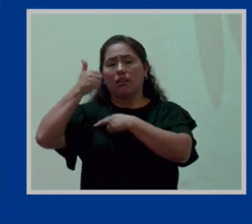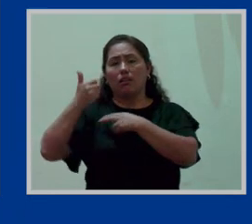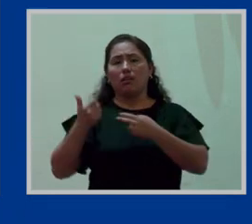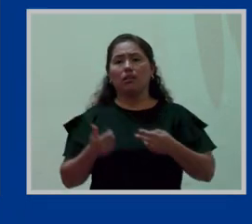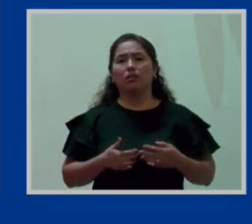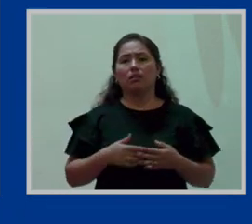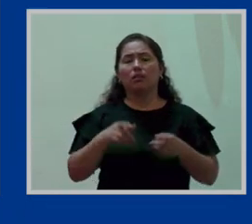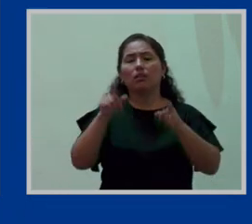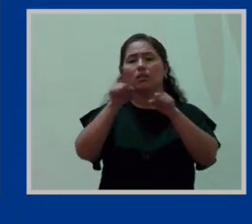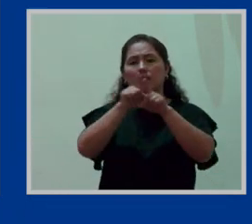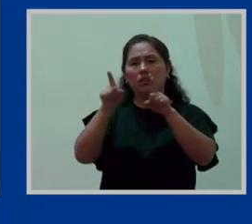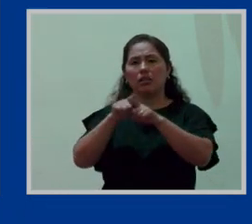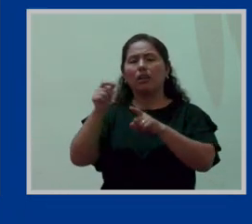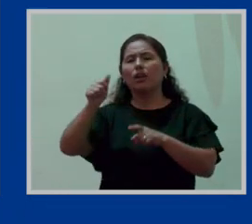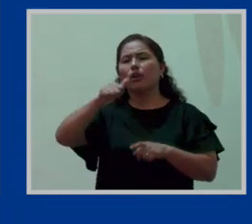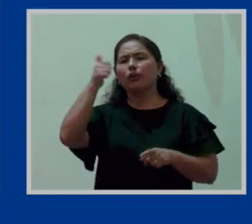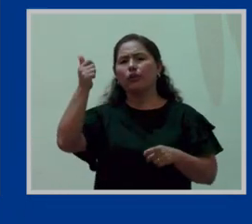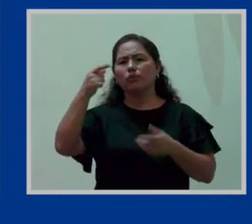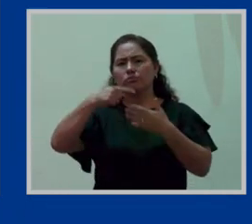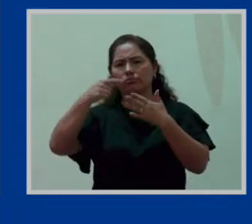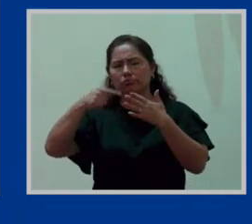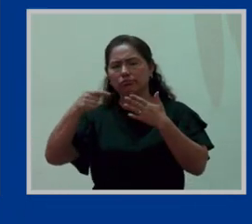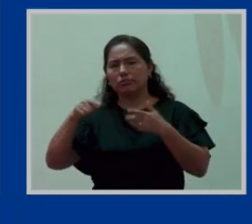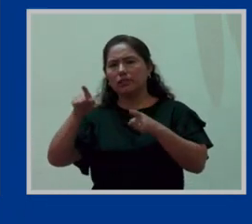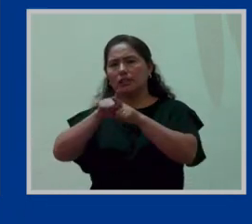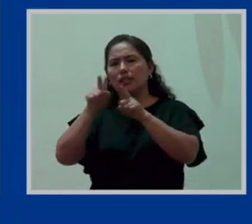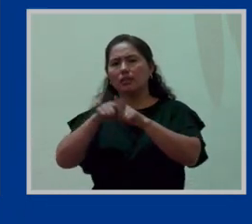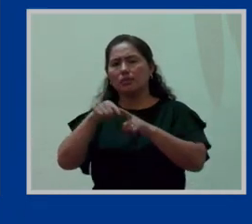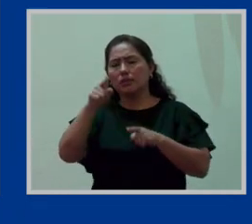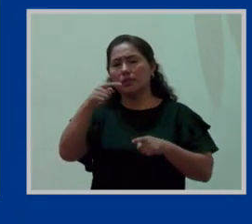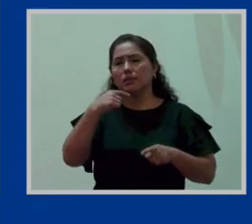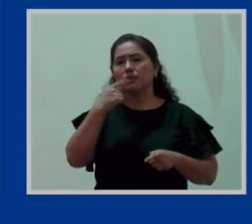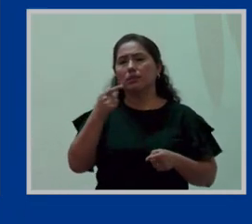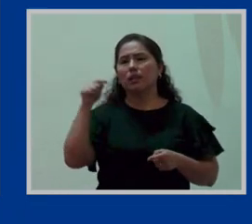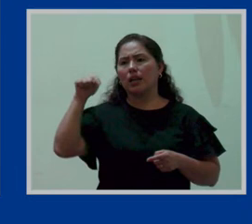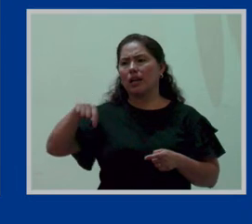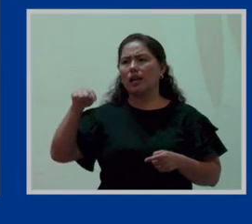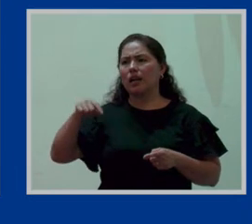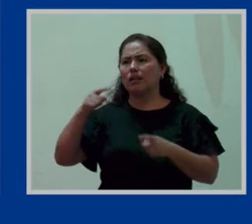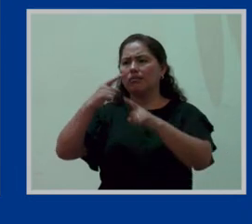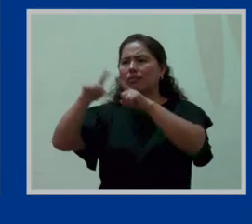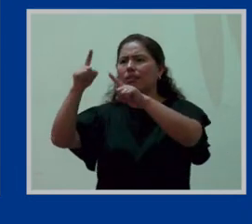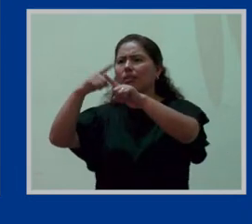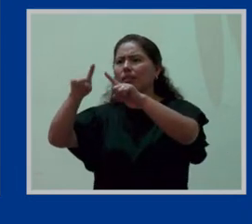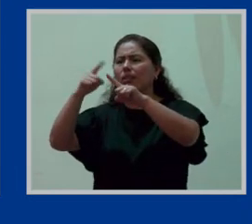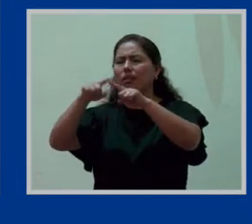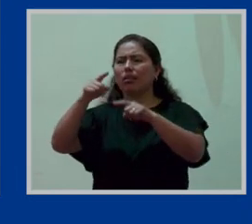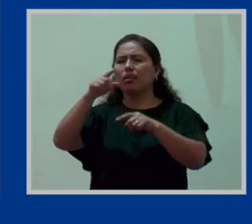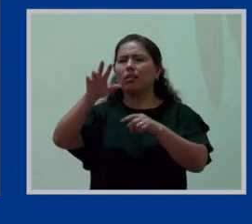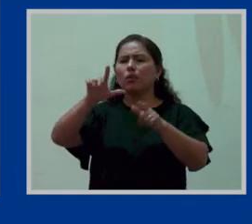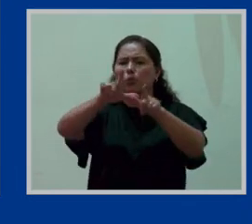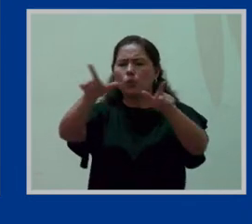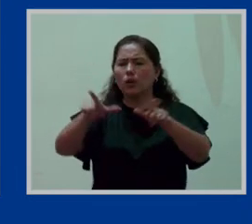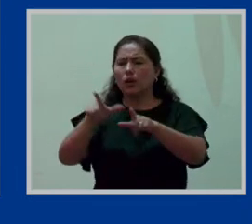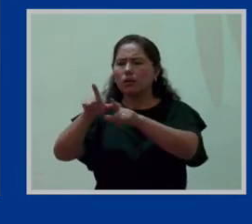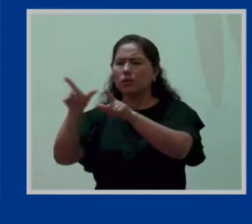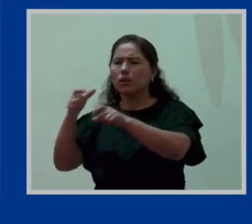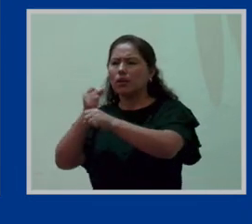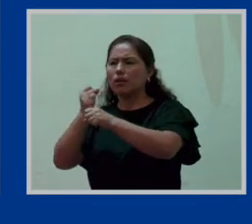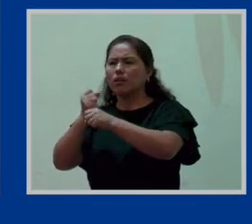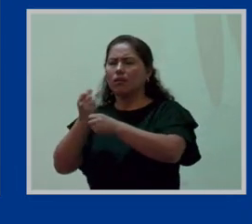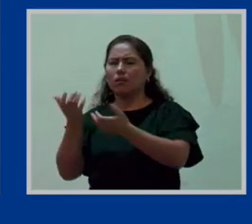y también hay otros regímenes que usted muy bien lo ha dicho pero acá no se hace distinción por régimen o sea porque sería una